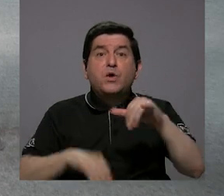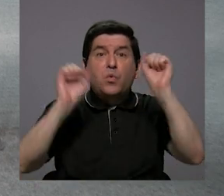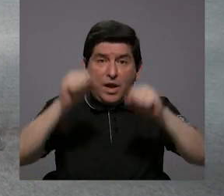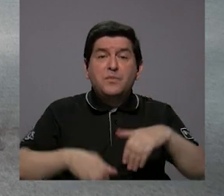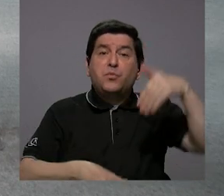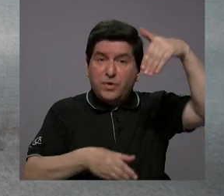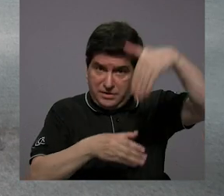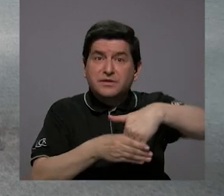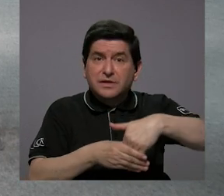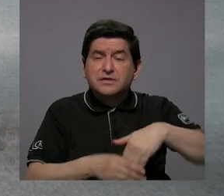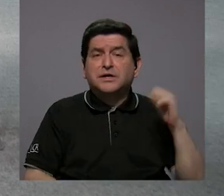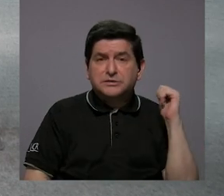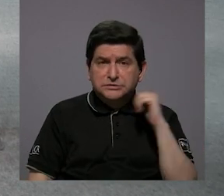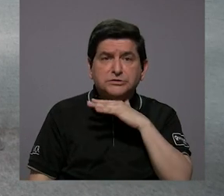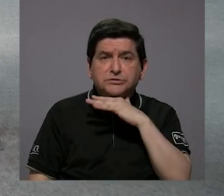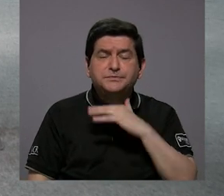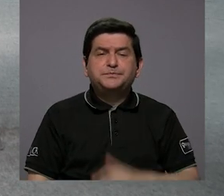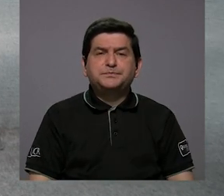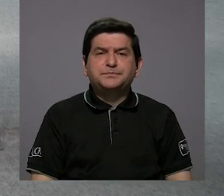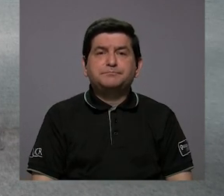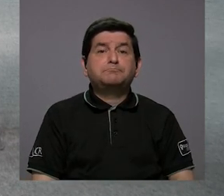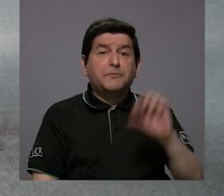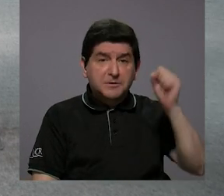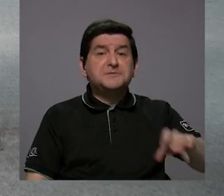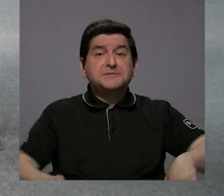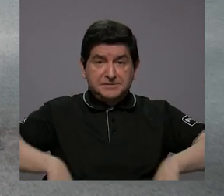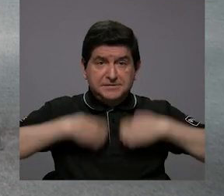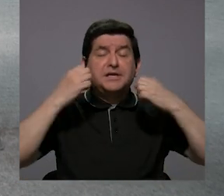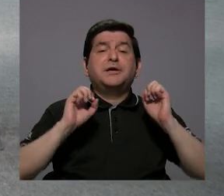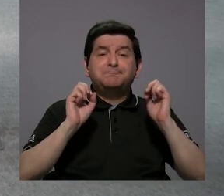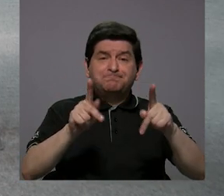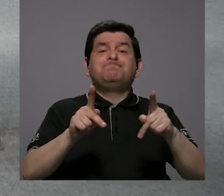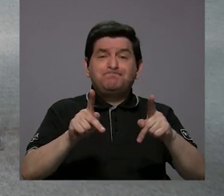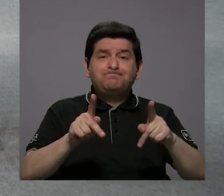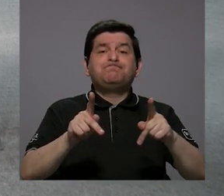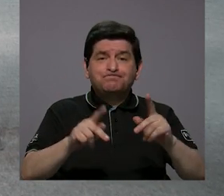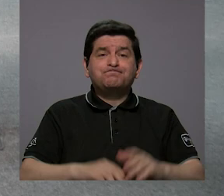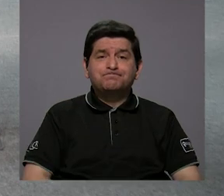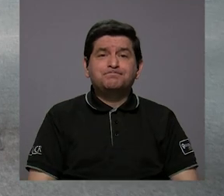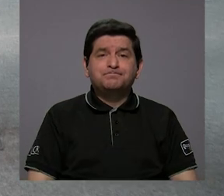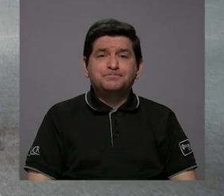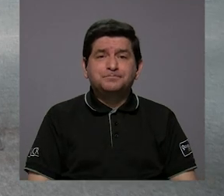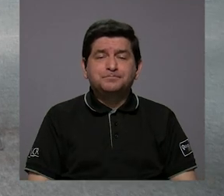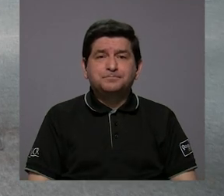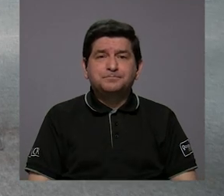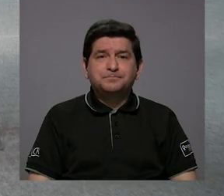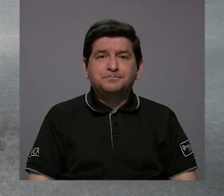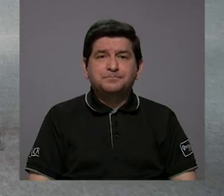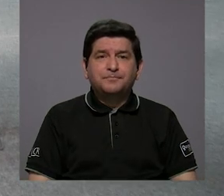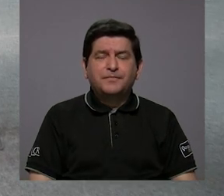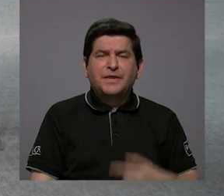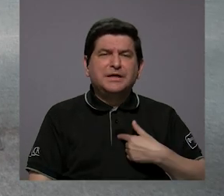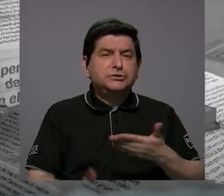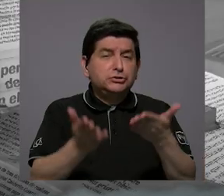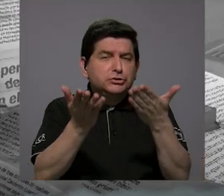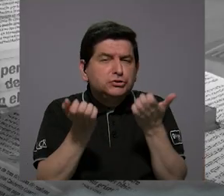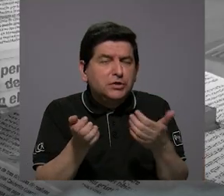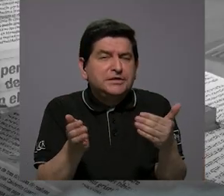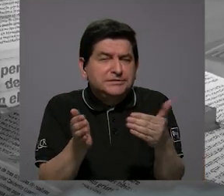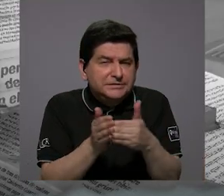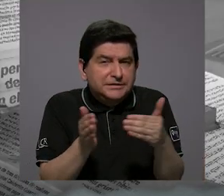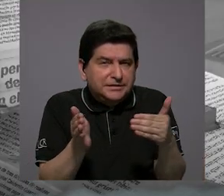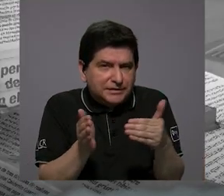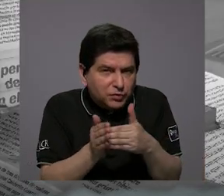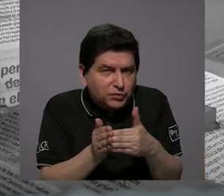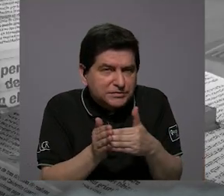pueden ingresar los contaminantes, entonces sí existe esa posibilidad, ¿verdad? Yo quisiera volver